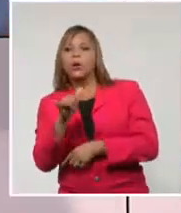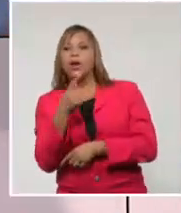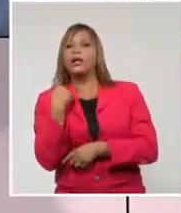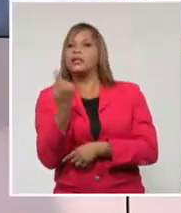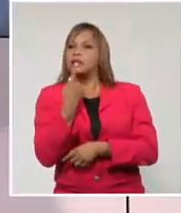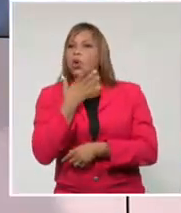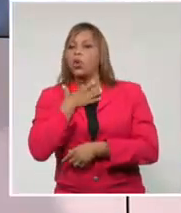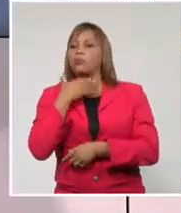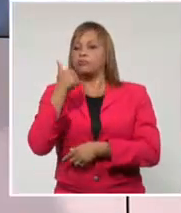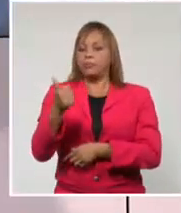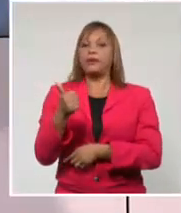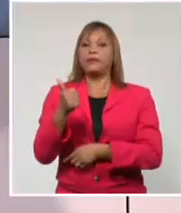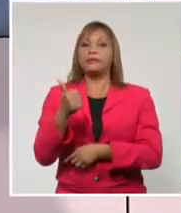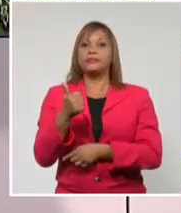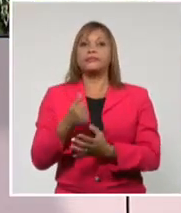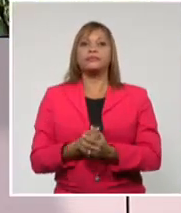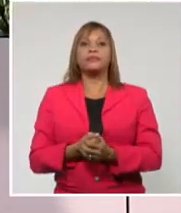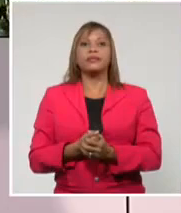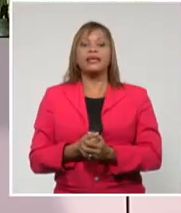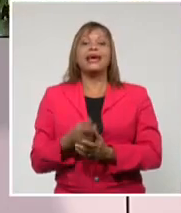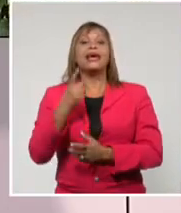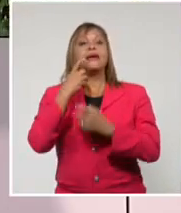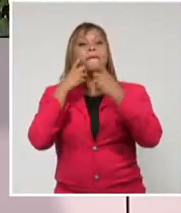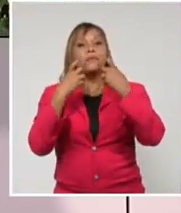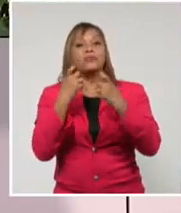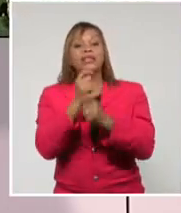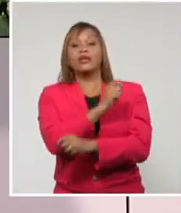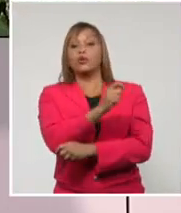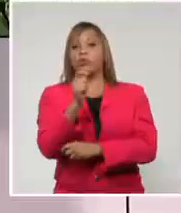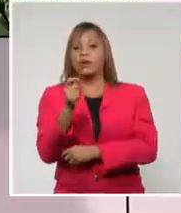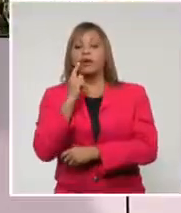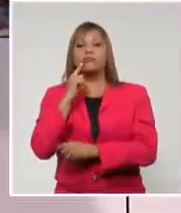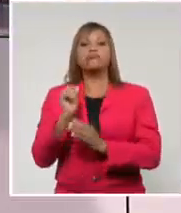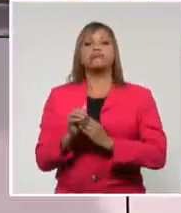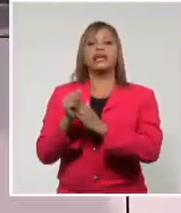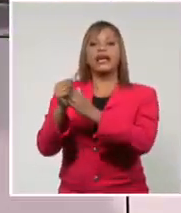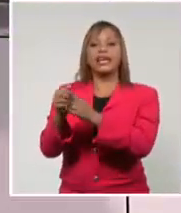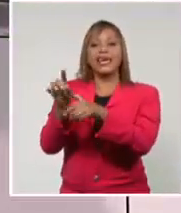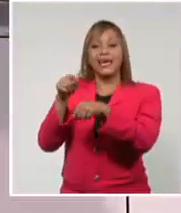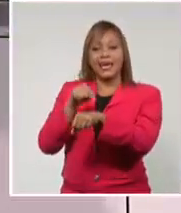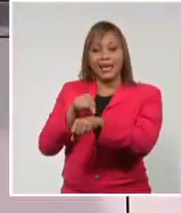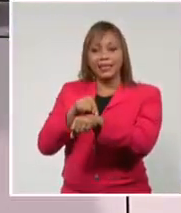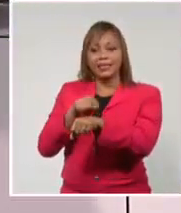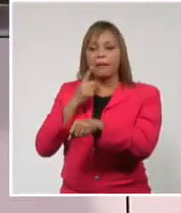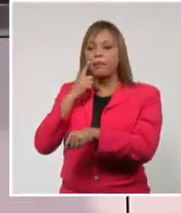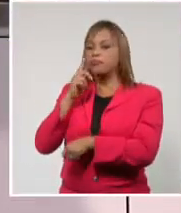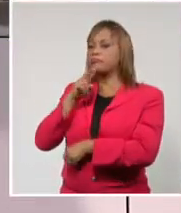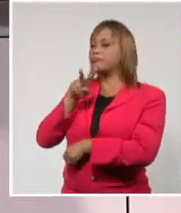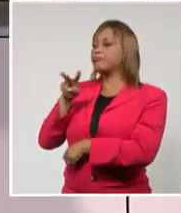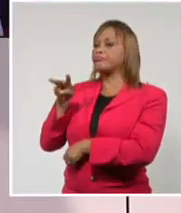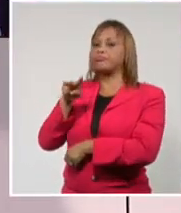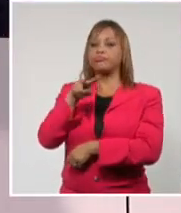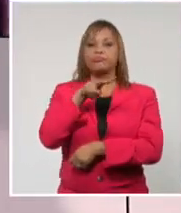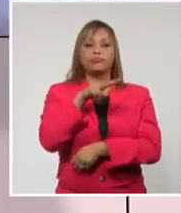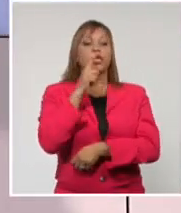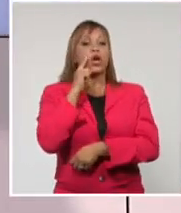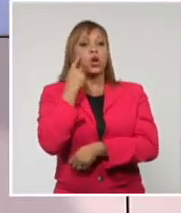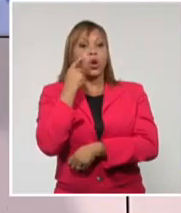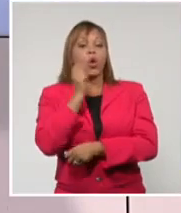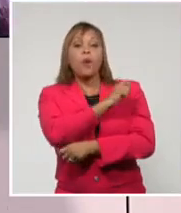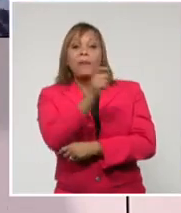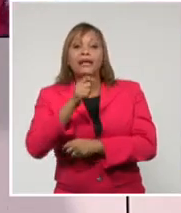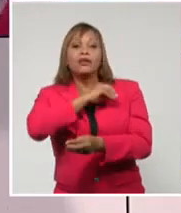entorno seguro. Es imprescindible que sean los educadores quienes dirijan ese tiempo también de receso. Y ojo, los maestros deberán